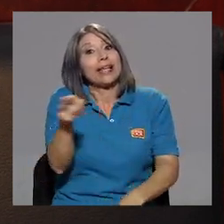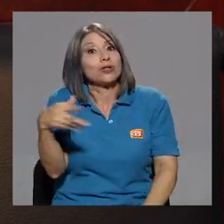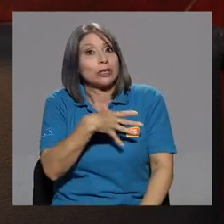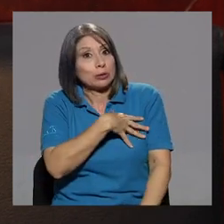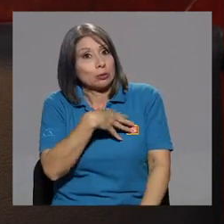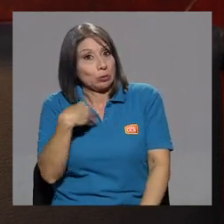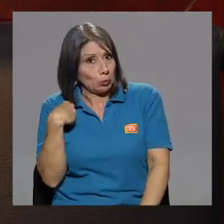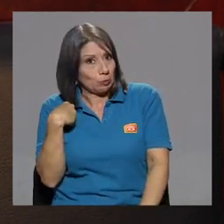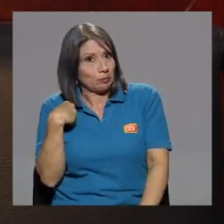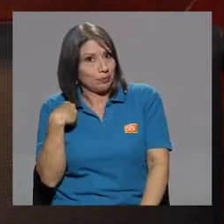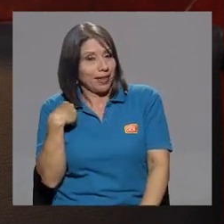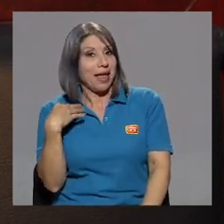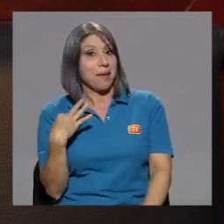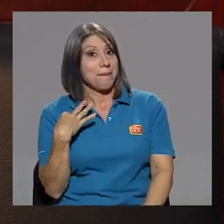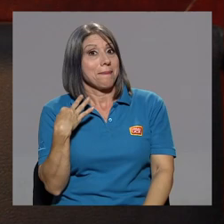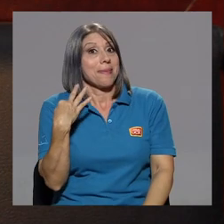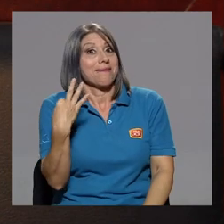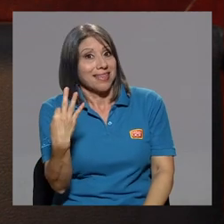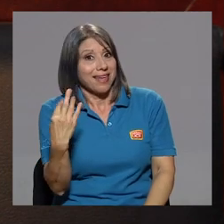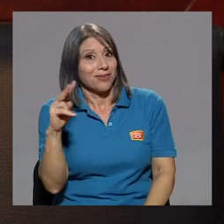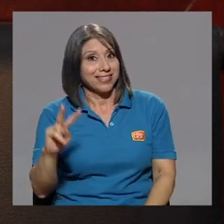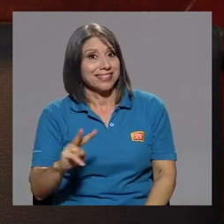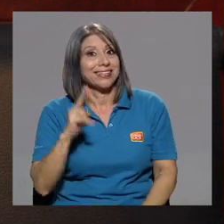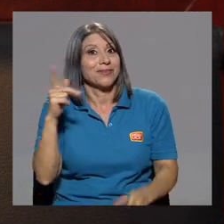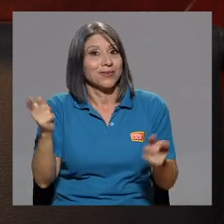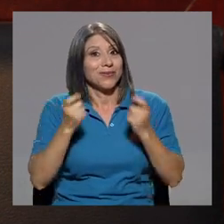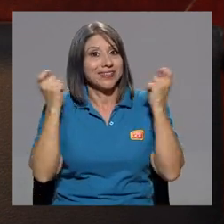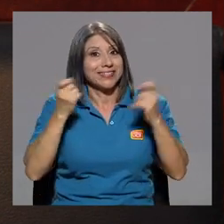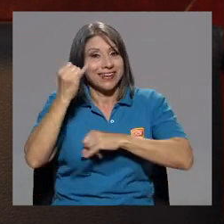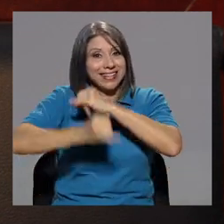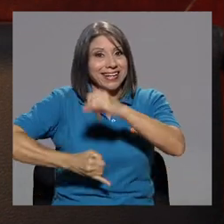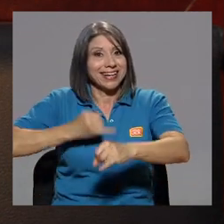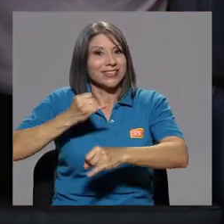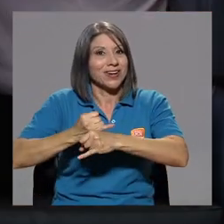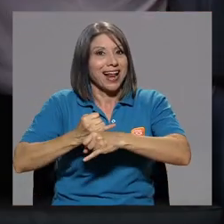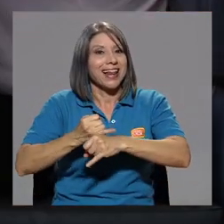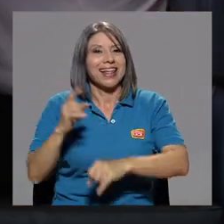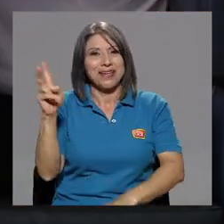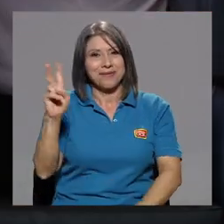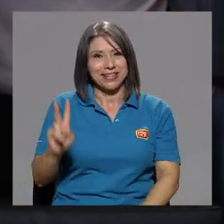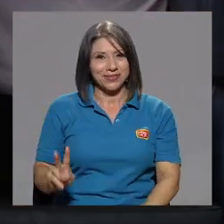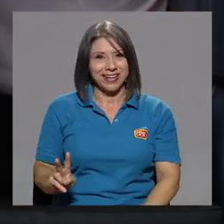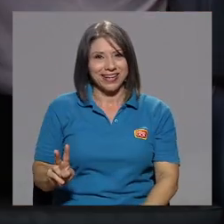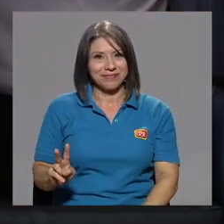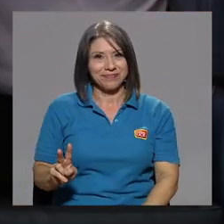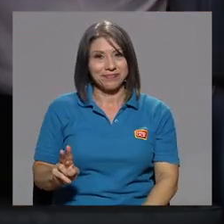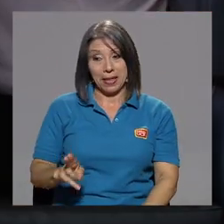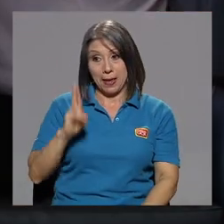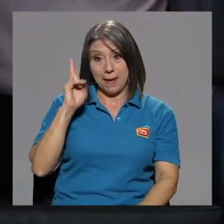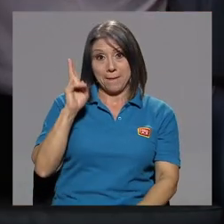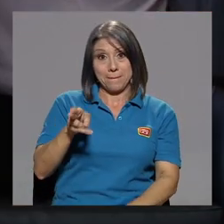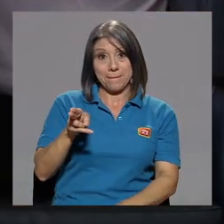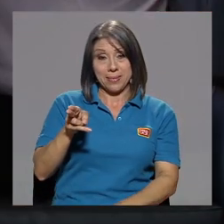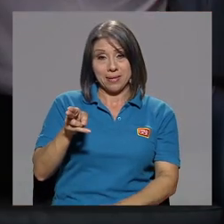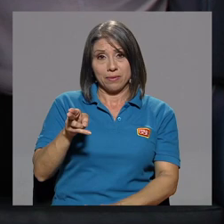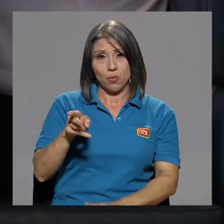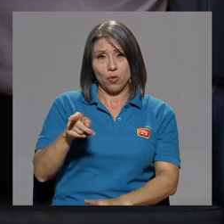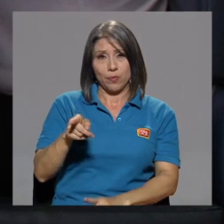Me invitaron al segundo Festival Internacional en Venezuela. Y ese mismo año,